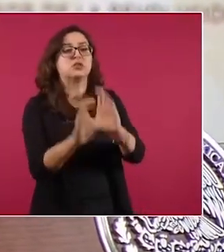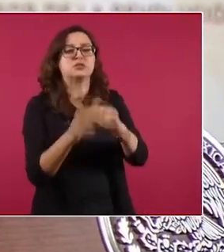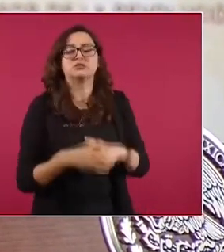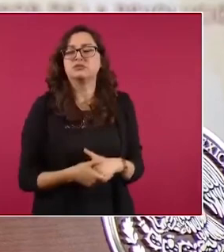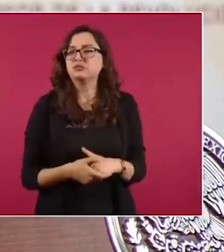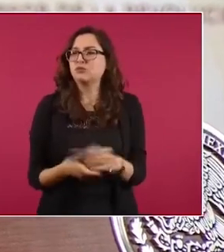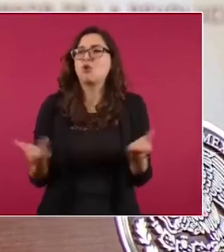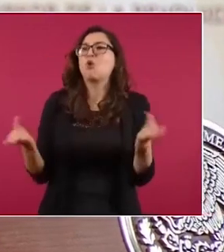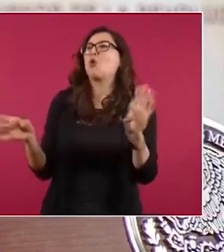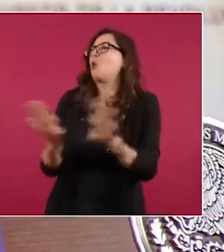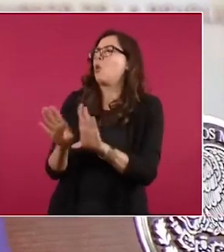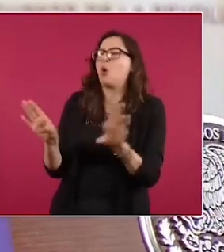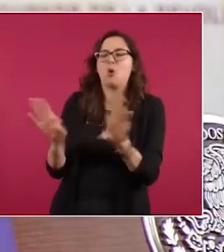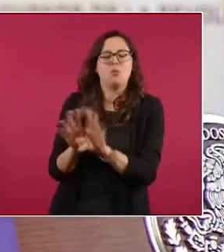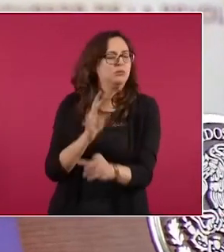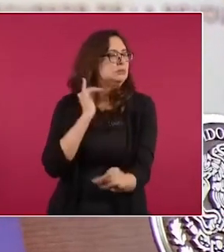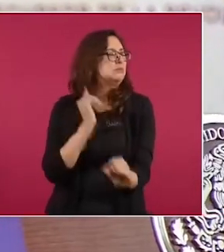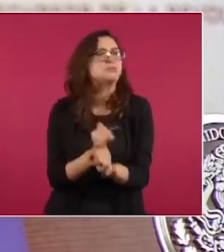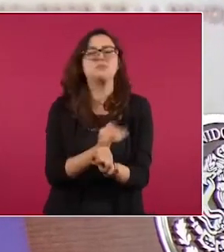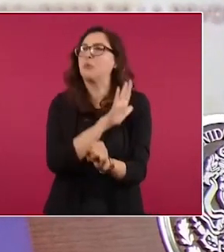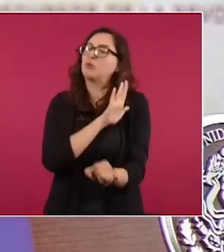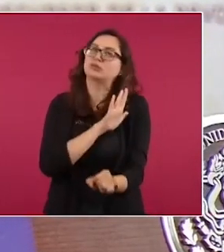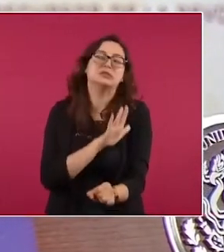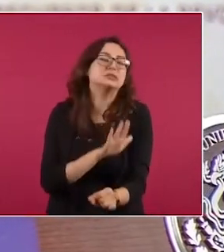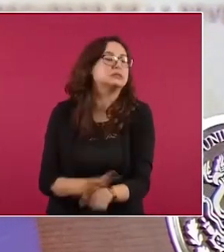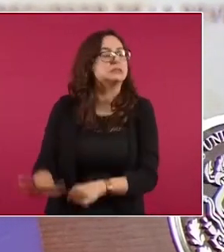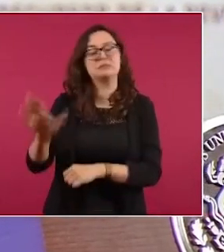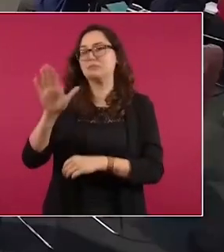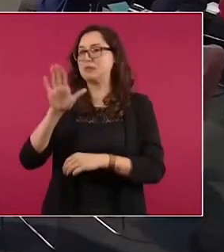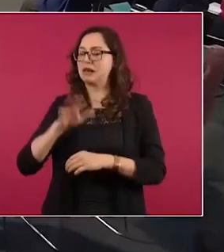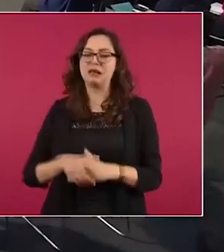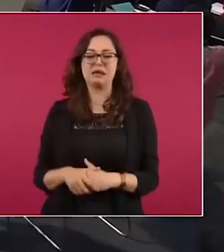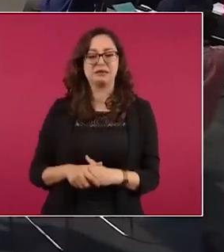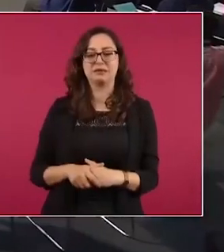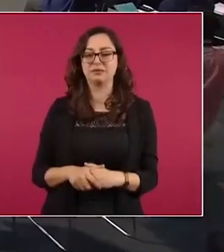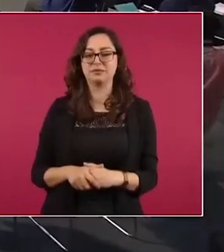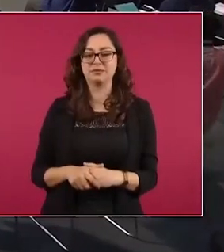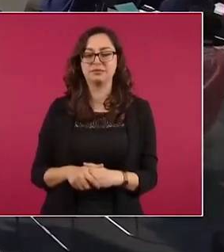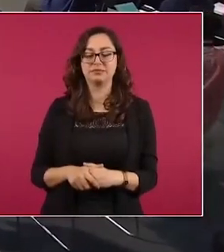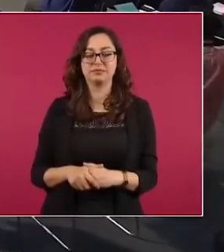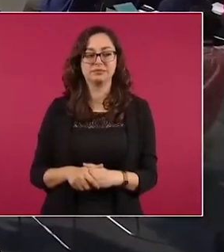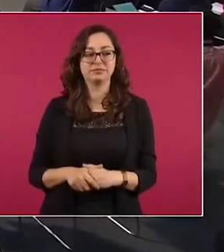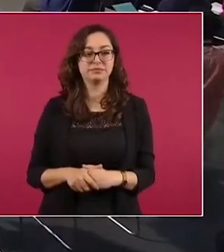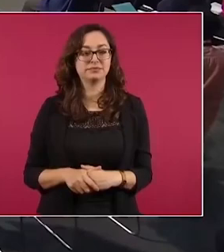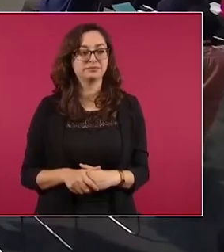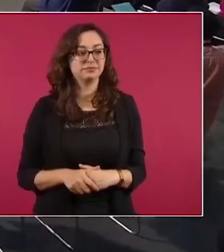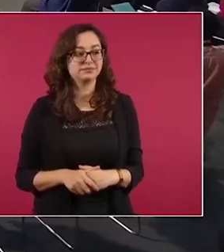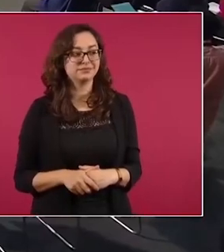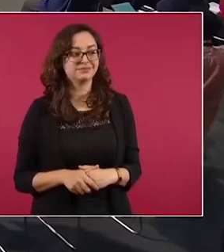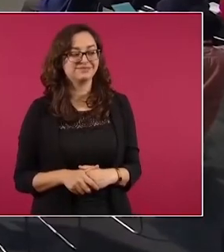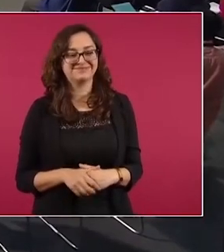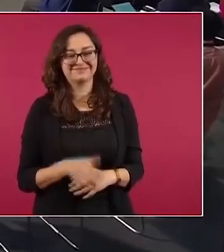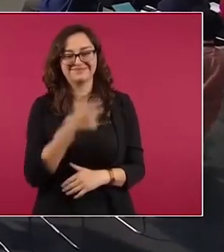Porque realmente este ese es el nivel que tienen.